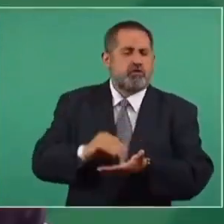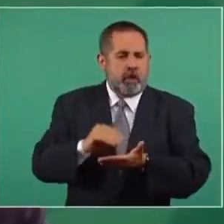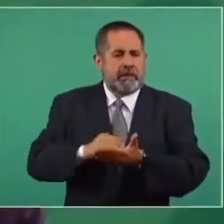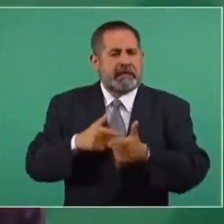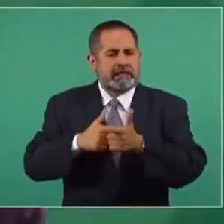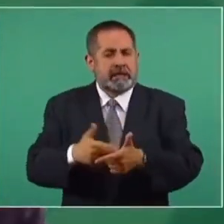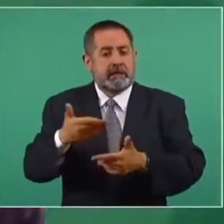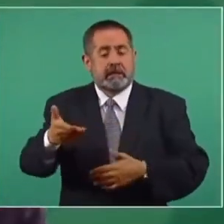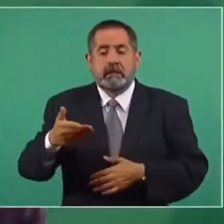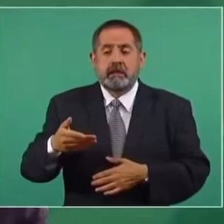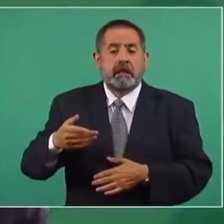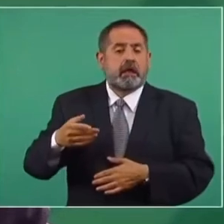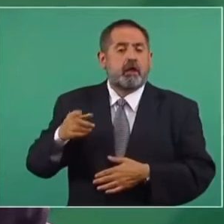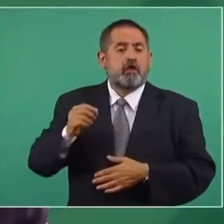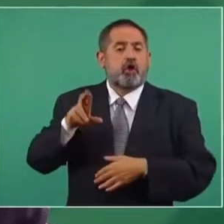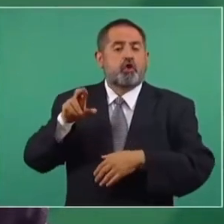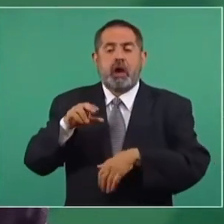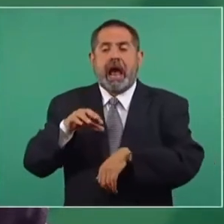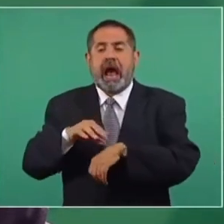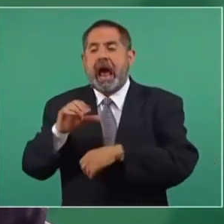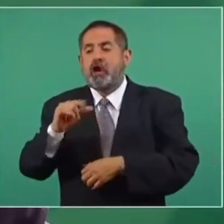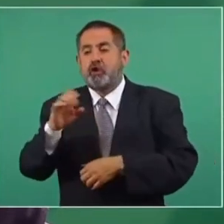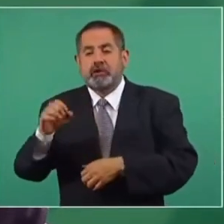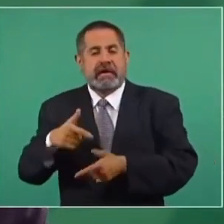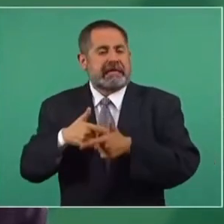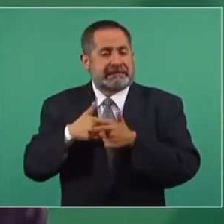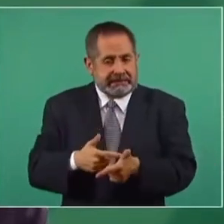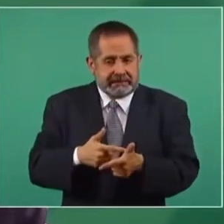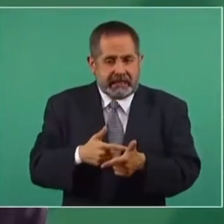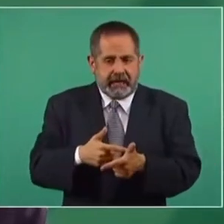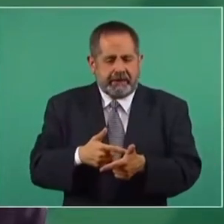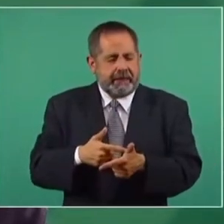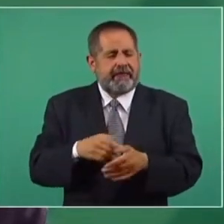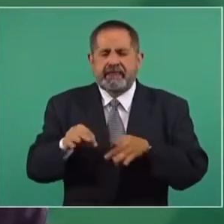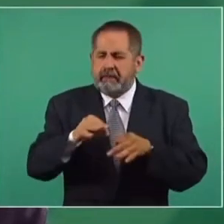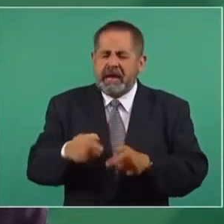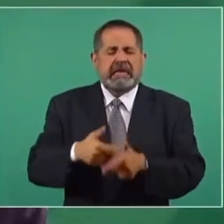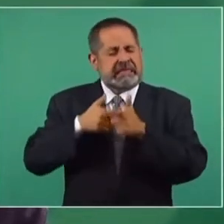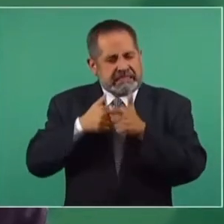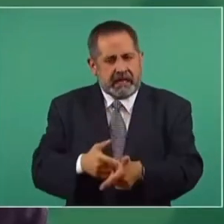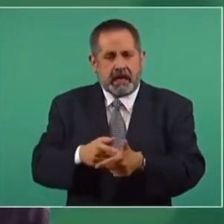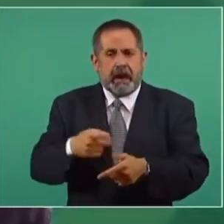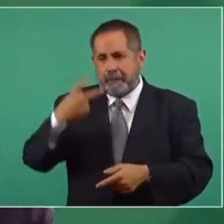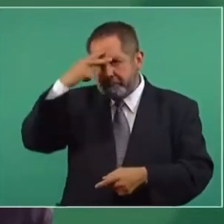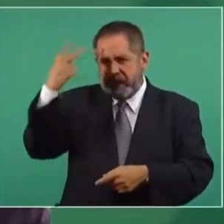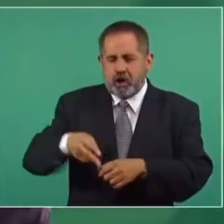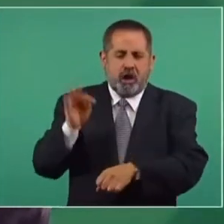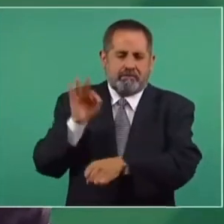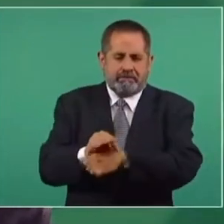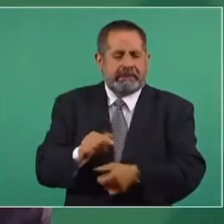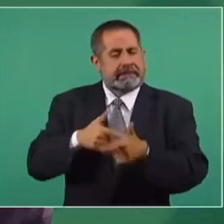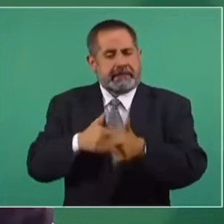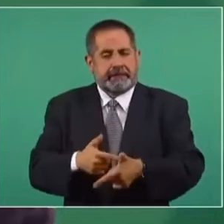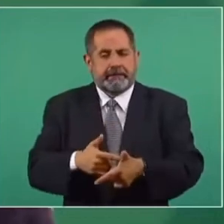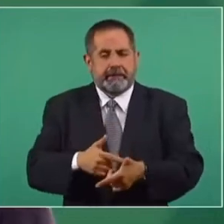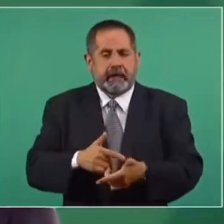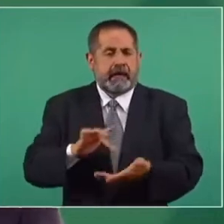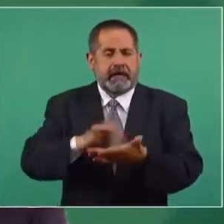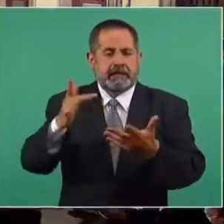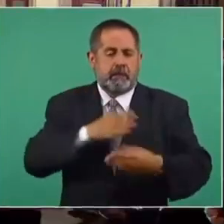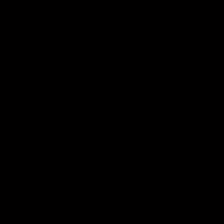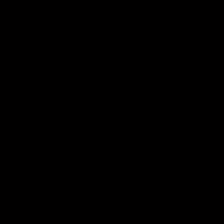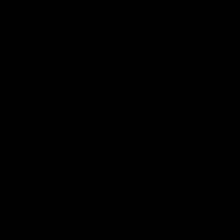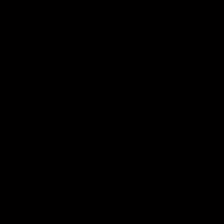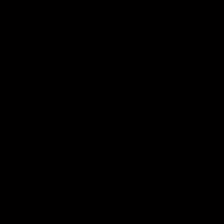como dice el maestro Alcocer, seguimos y seguiremos trabajando por el bien de México. Muchas gracias. Muy buenas noches.